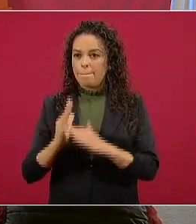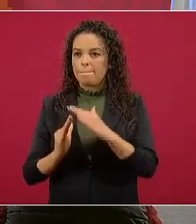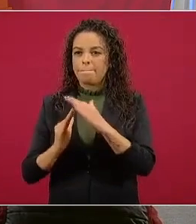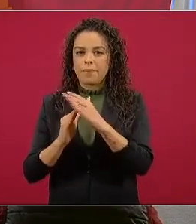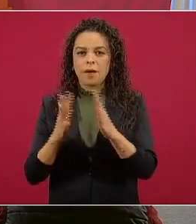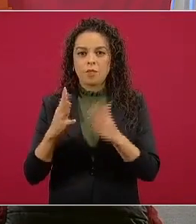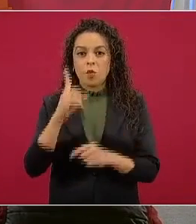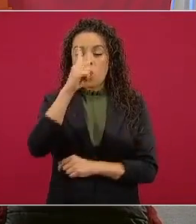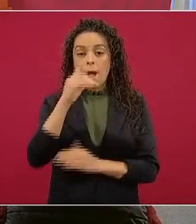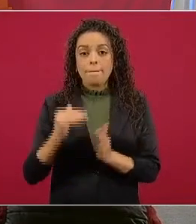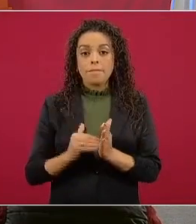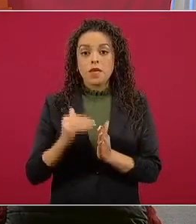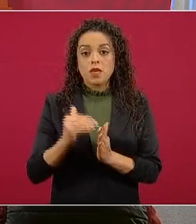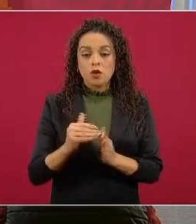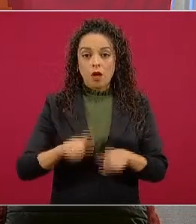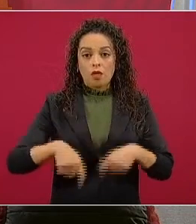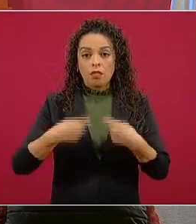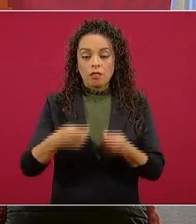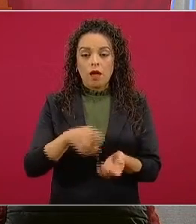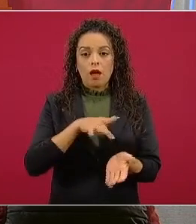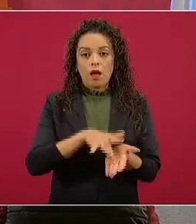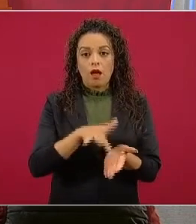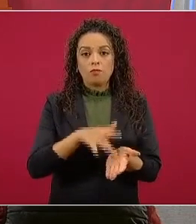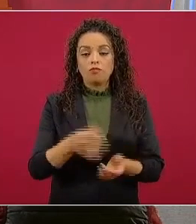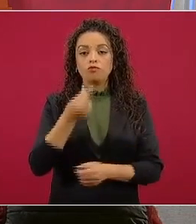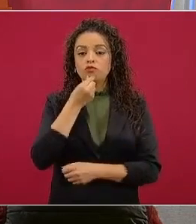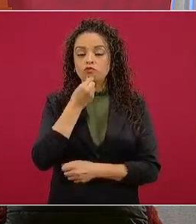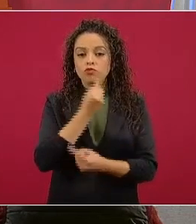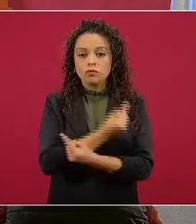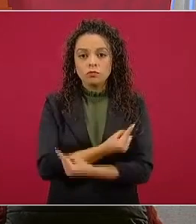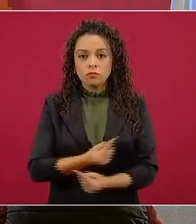apoyos para niñas y niños con discapacidad.